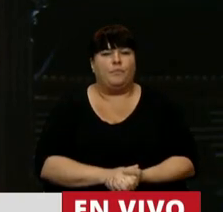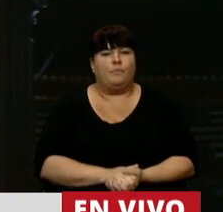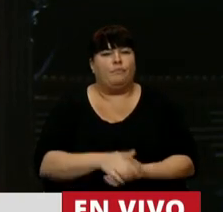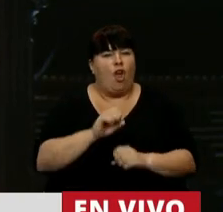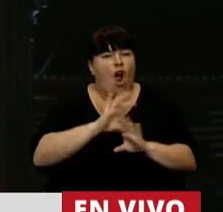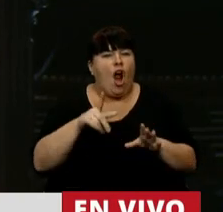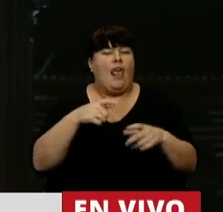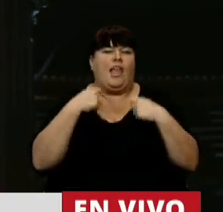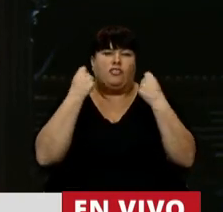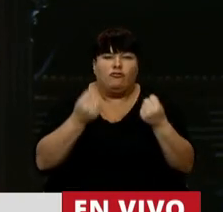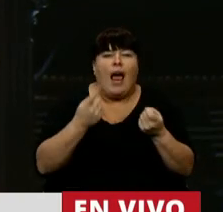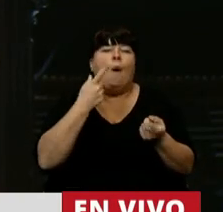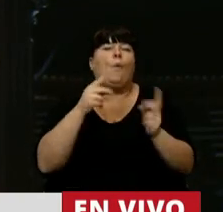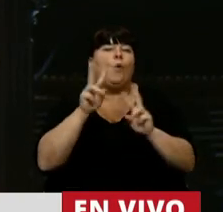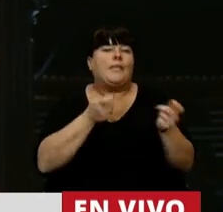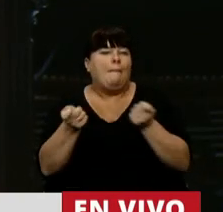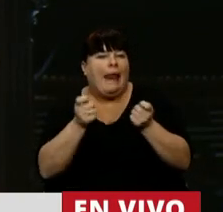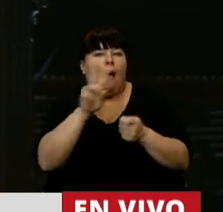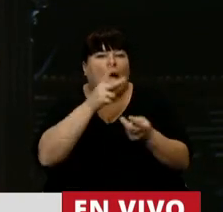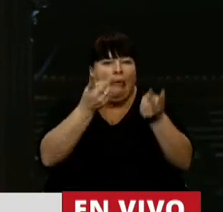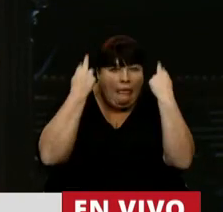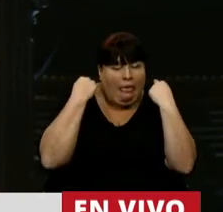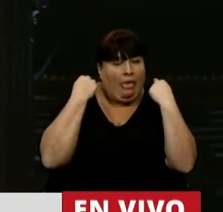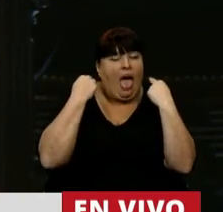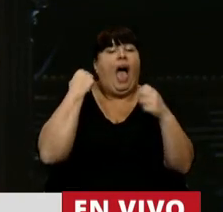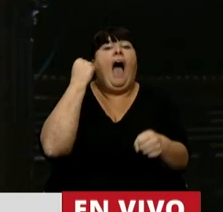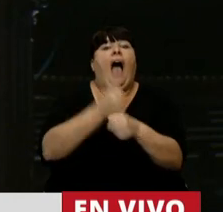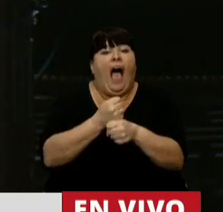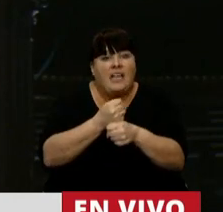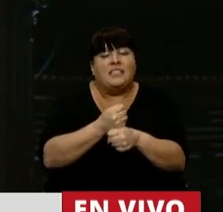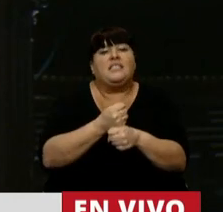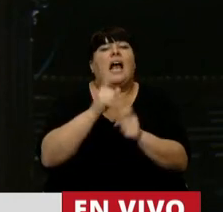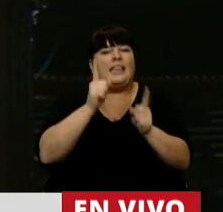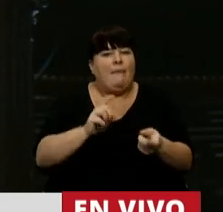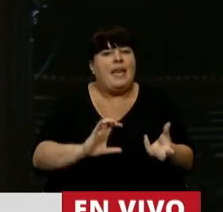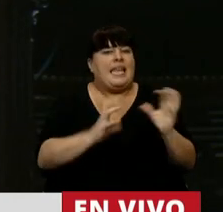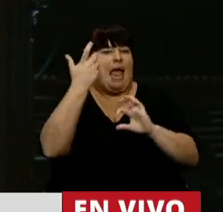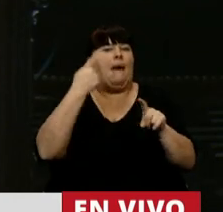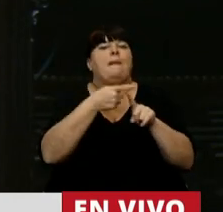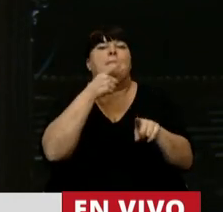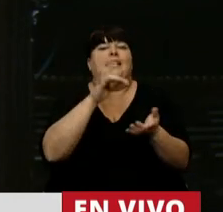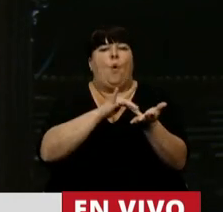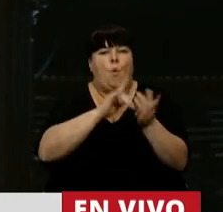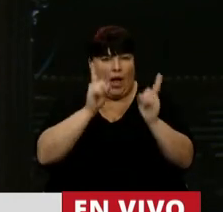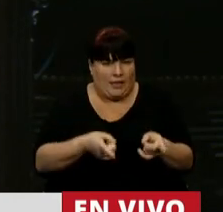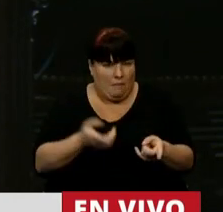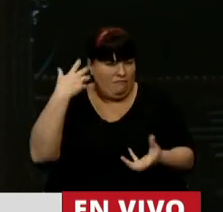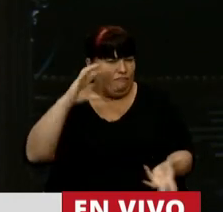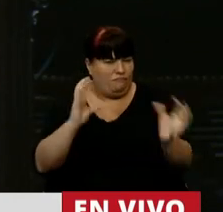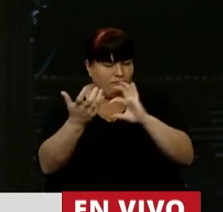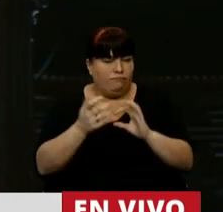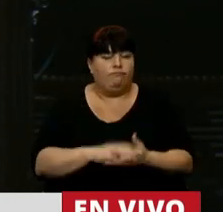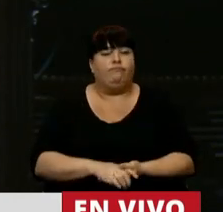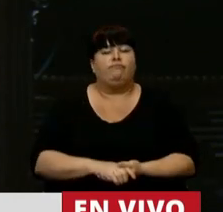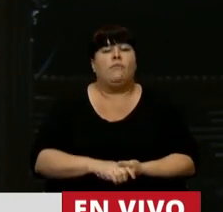perverso esfuerzo por controlarlas y dominarlas, han llegado hasta quemarlas por brujas. Los